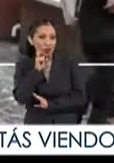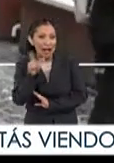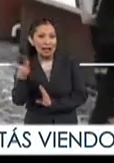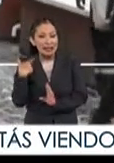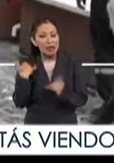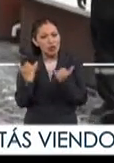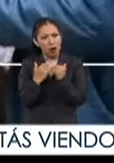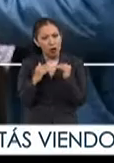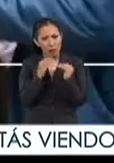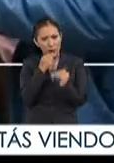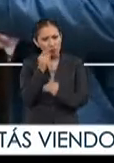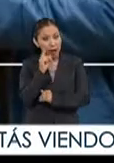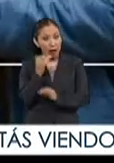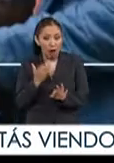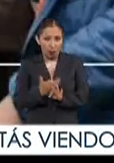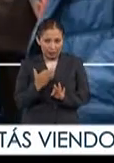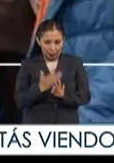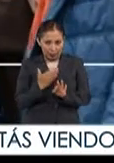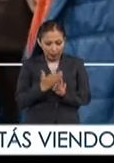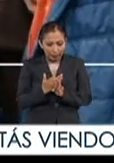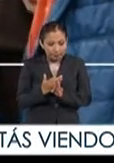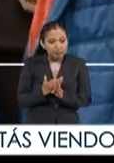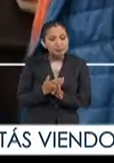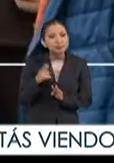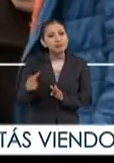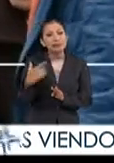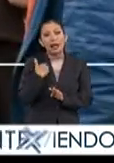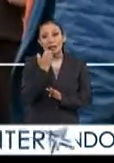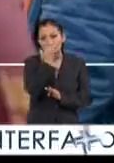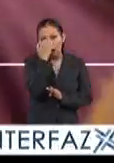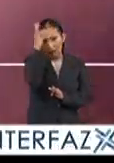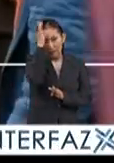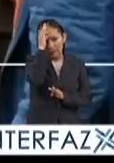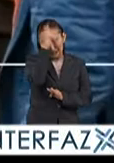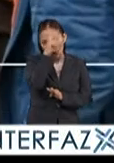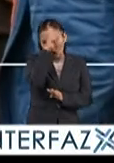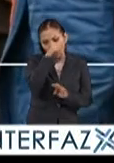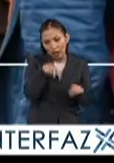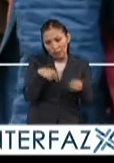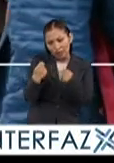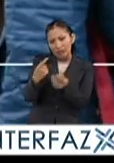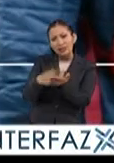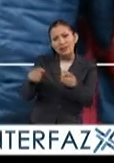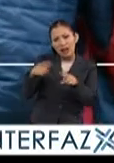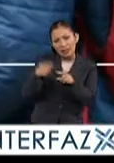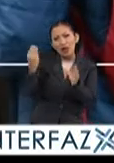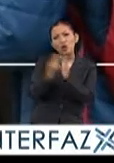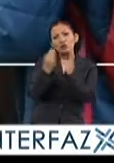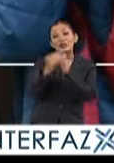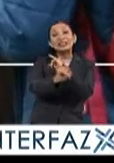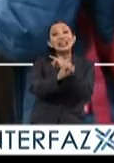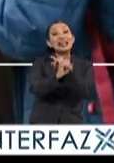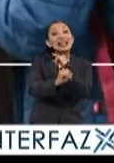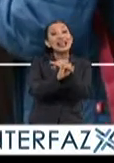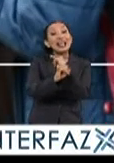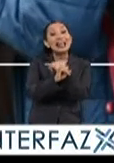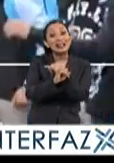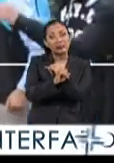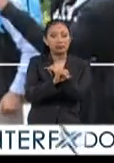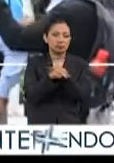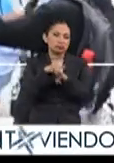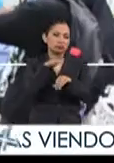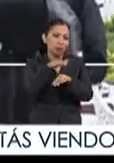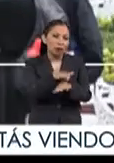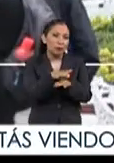equidad de género. Actualmente la Facultad de Psicología está ofreciendo diversos cursos en línea sobre